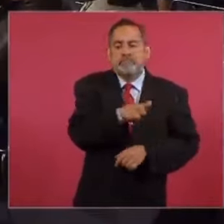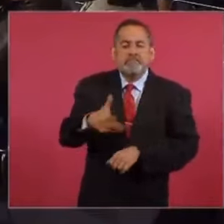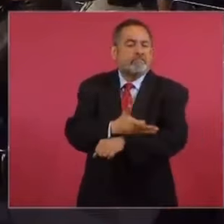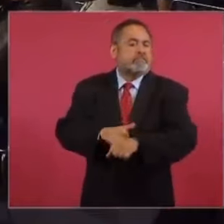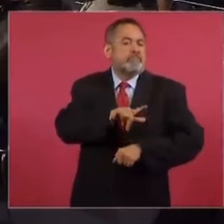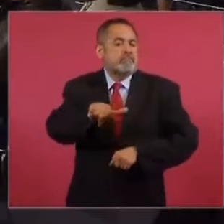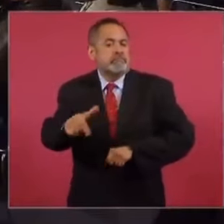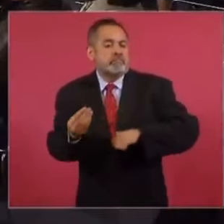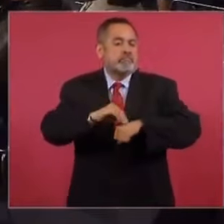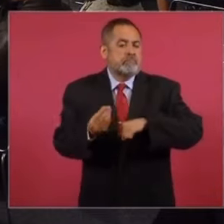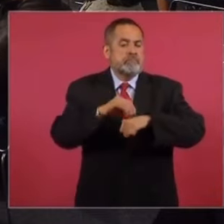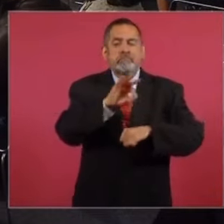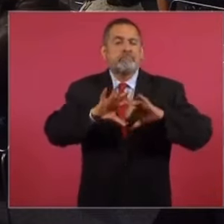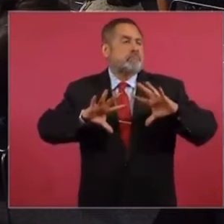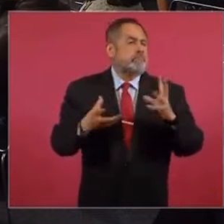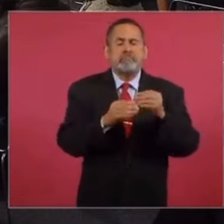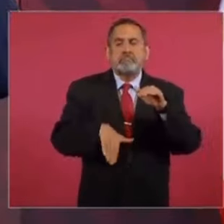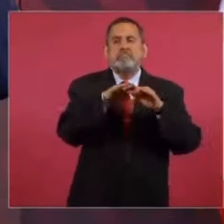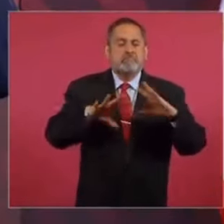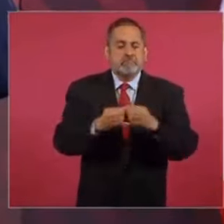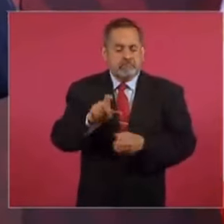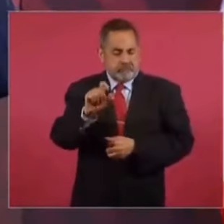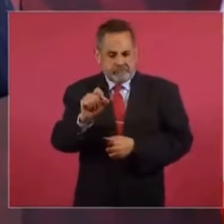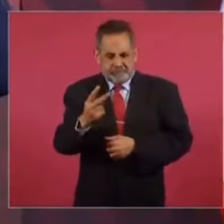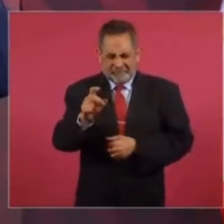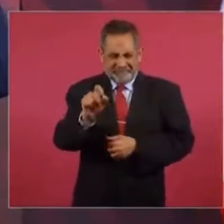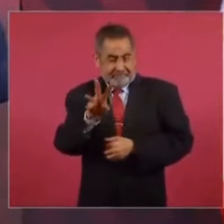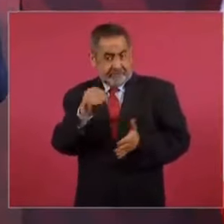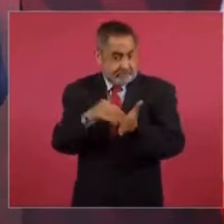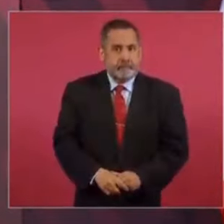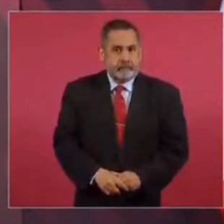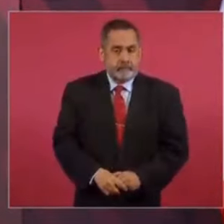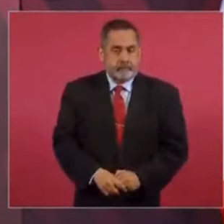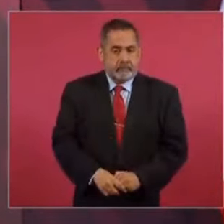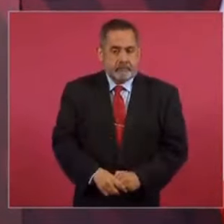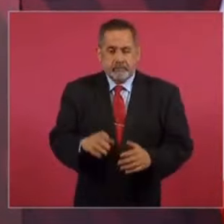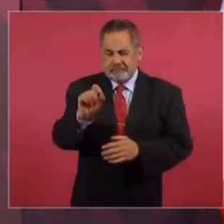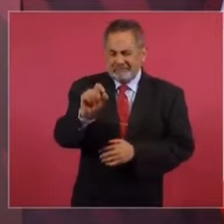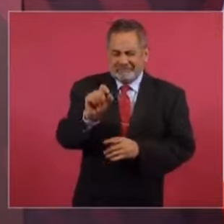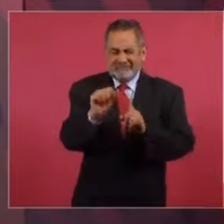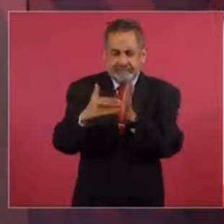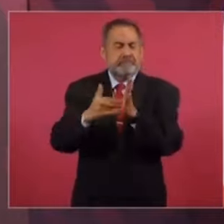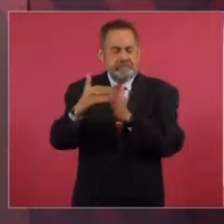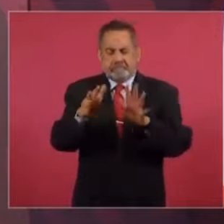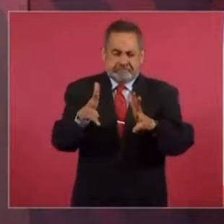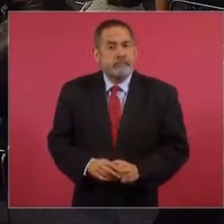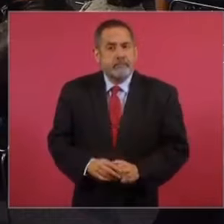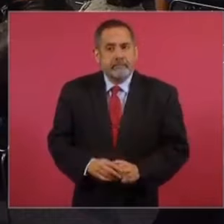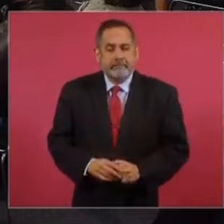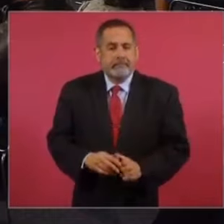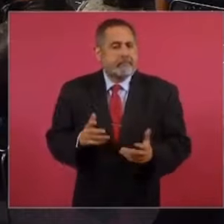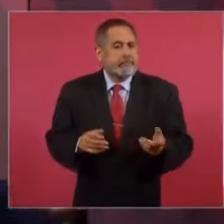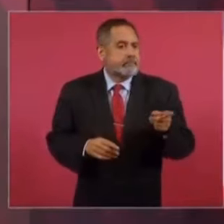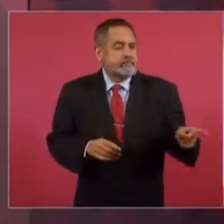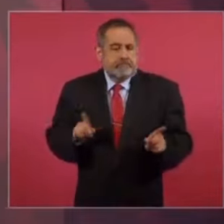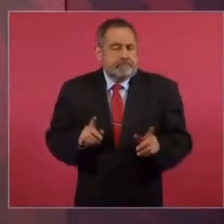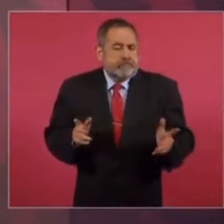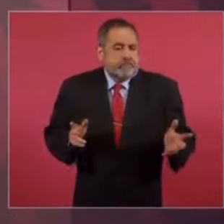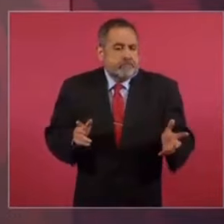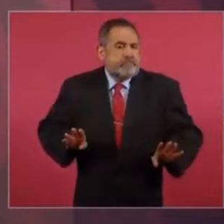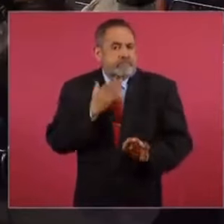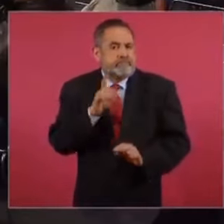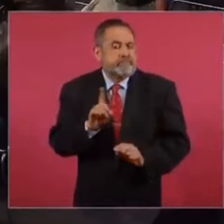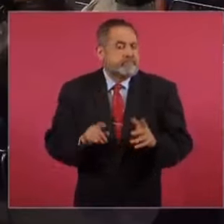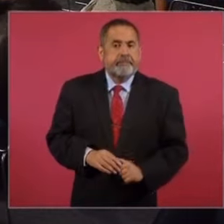intereses a cerca de 22, 24 mil millones de pesos. Entre 20 y 25 mil millones. Entonces, ni para él ni para nosotros